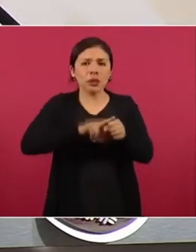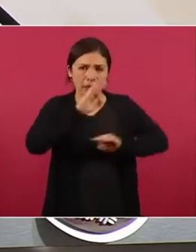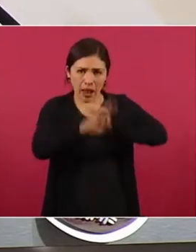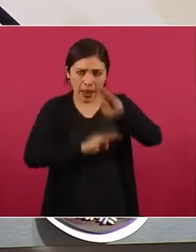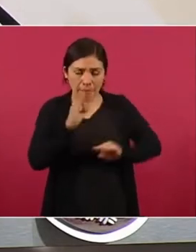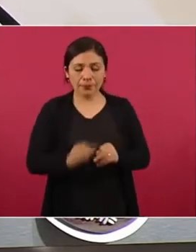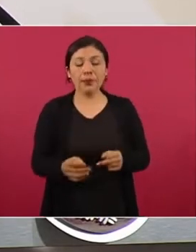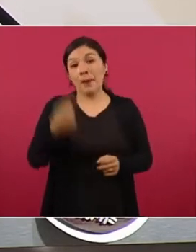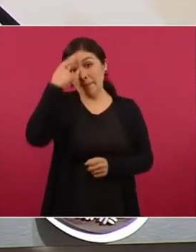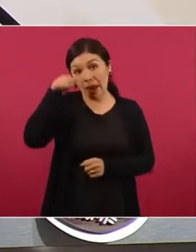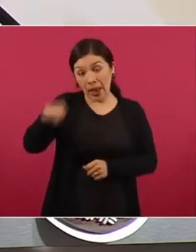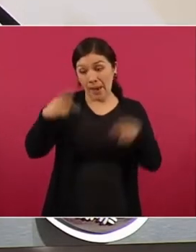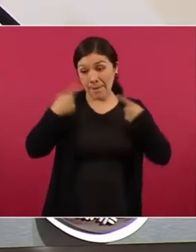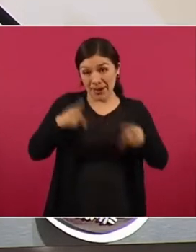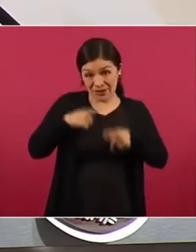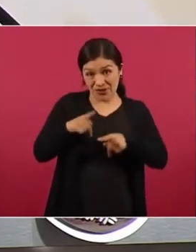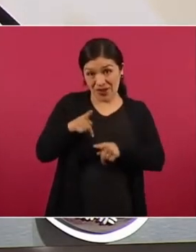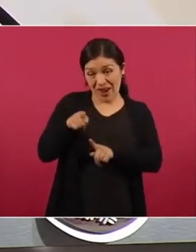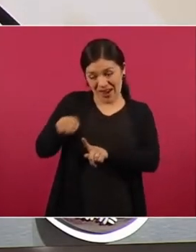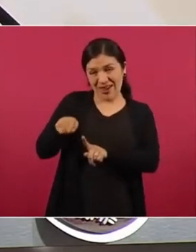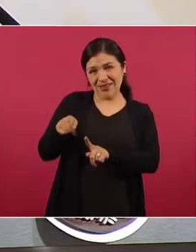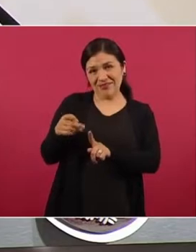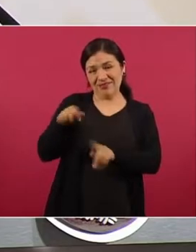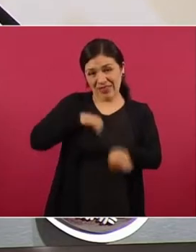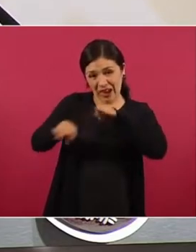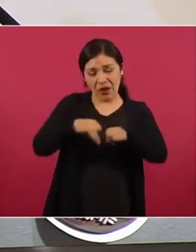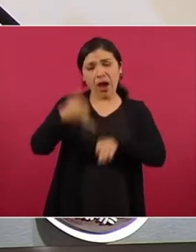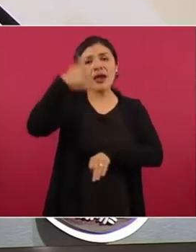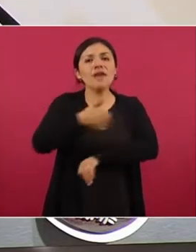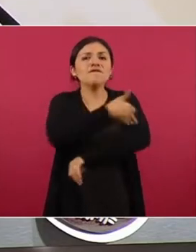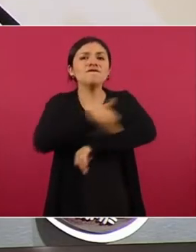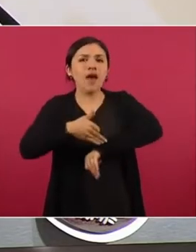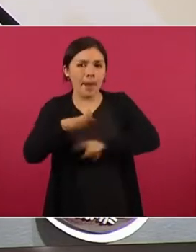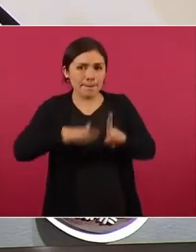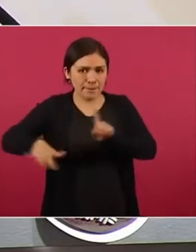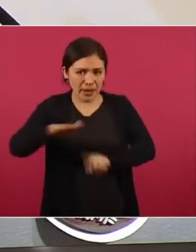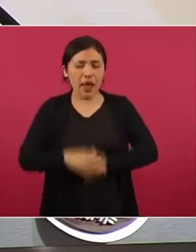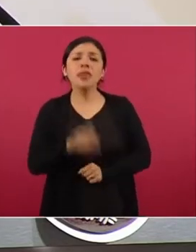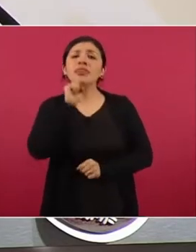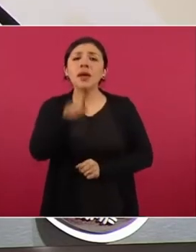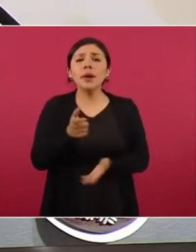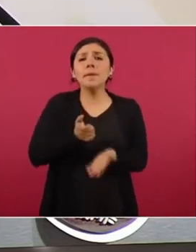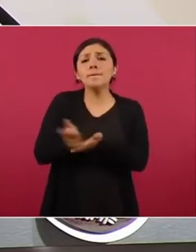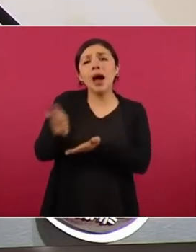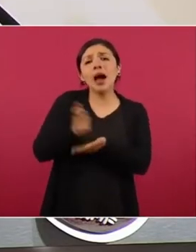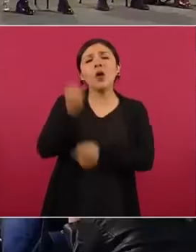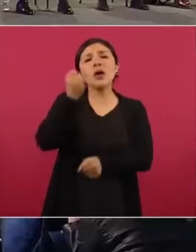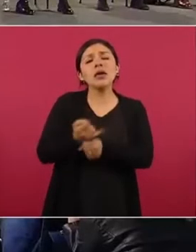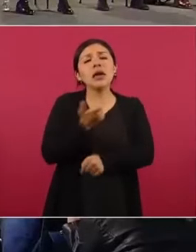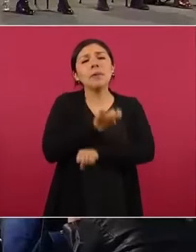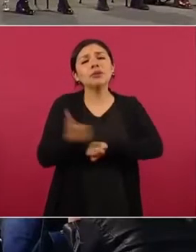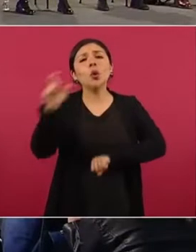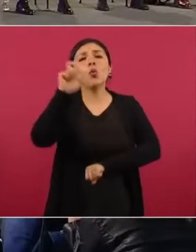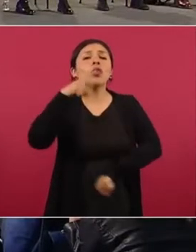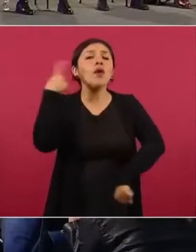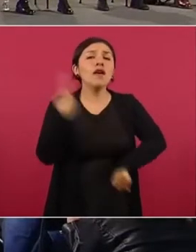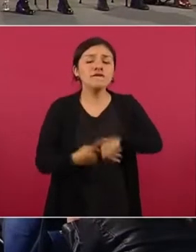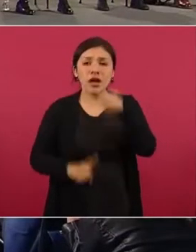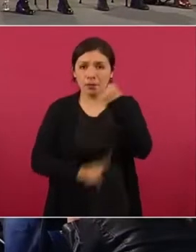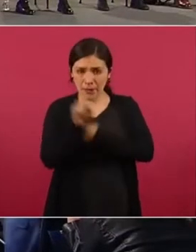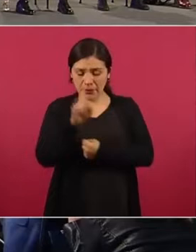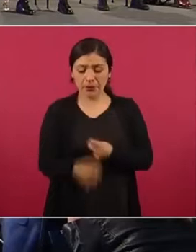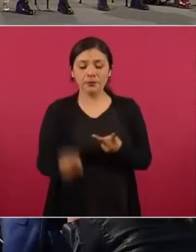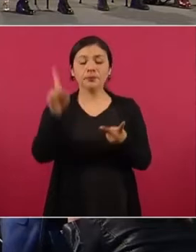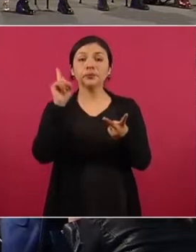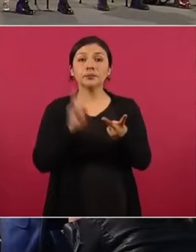para el asegurado y para sus familiares, así como el pago de incapacidades por enfermedad. Un